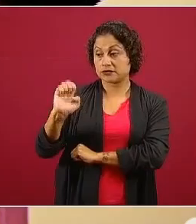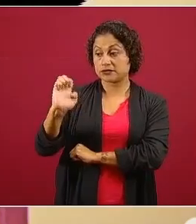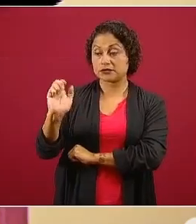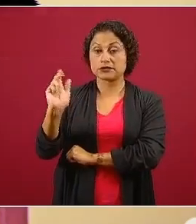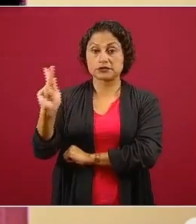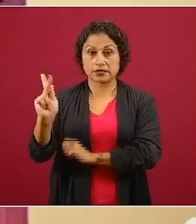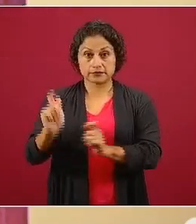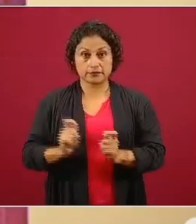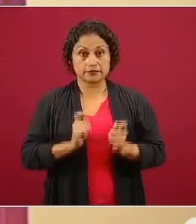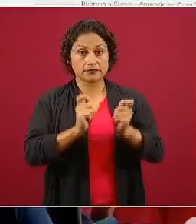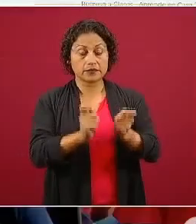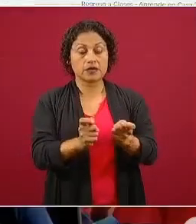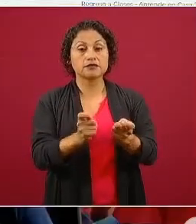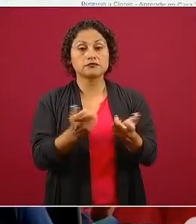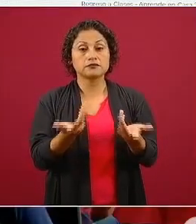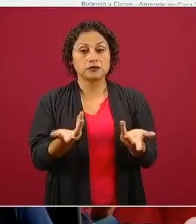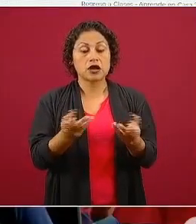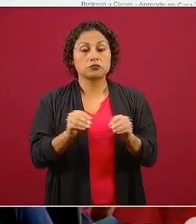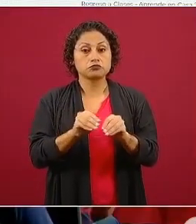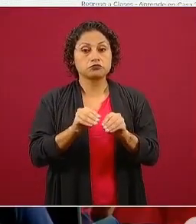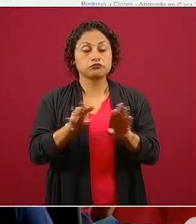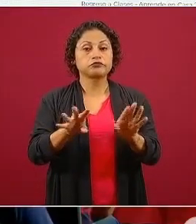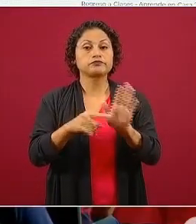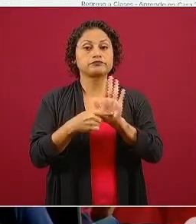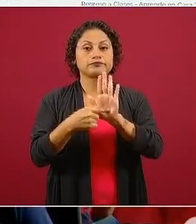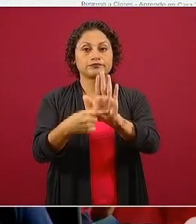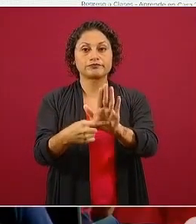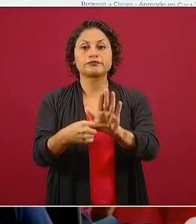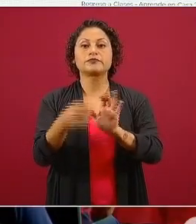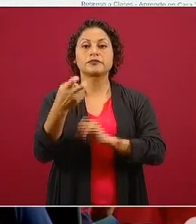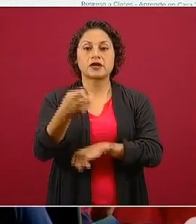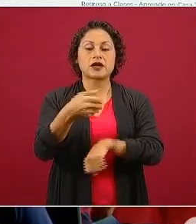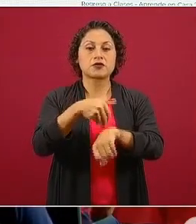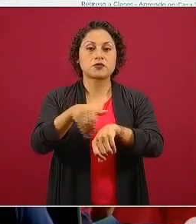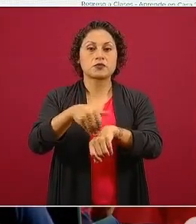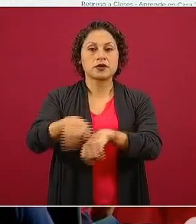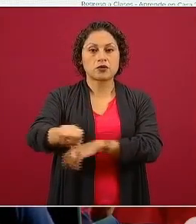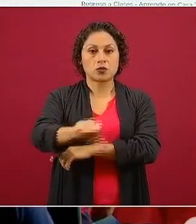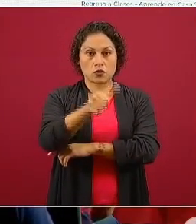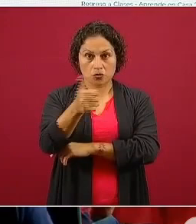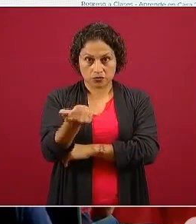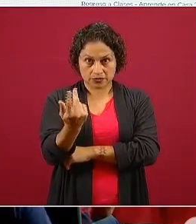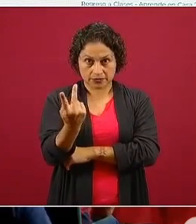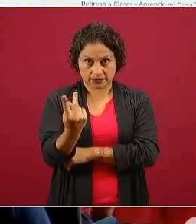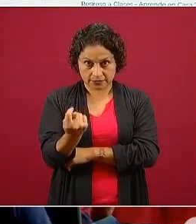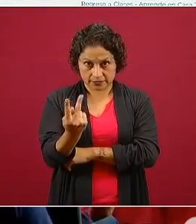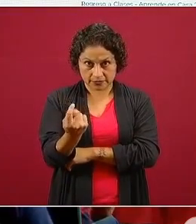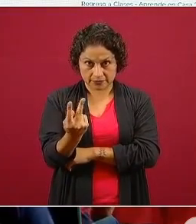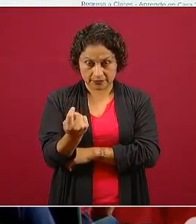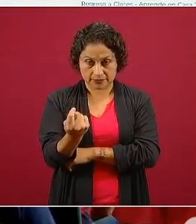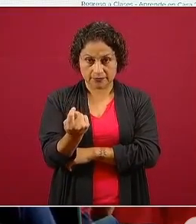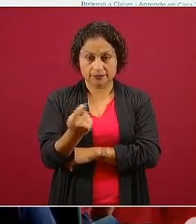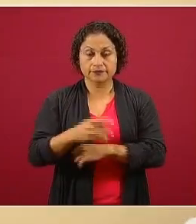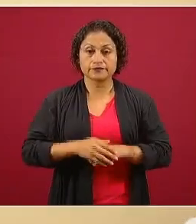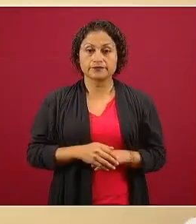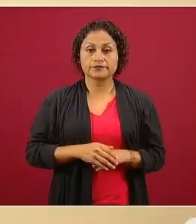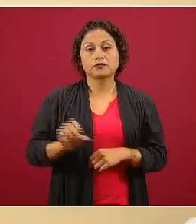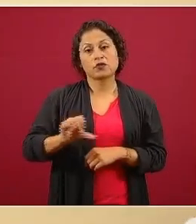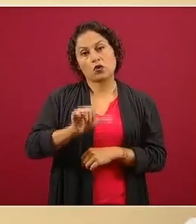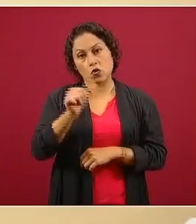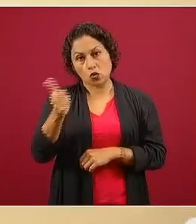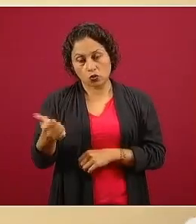través del canal 11, que es un canal público, y Televisa en Espejo